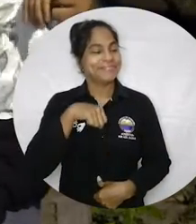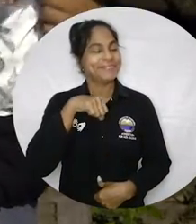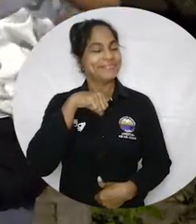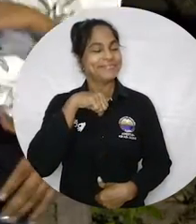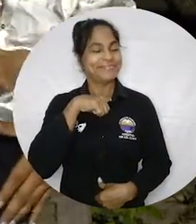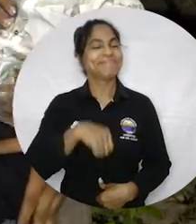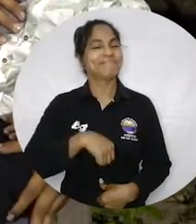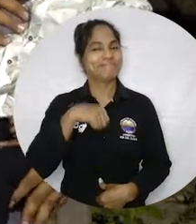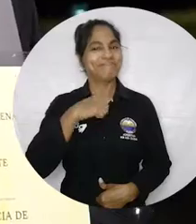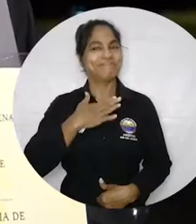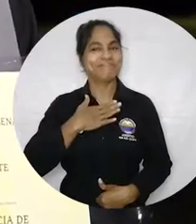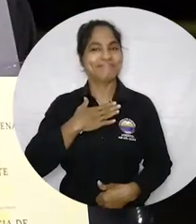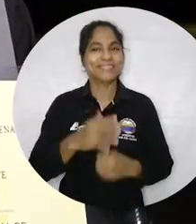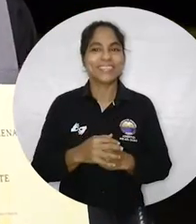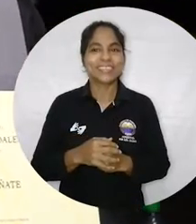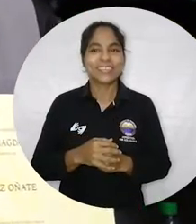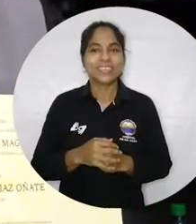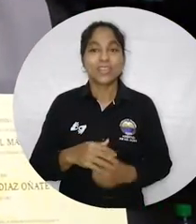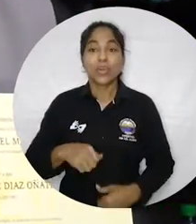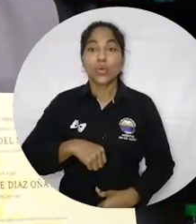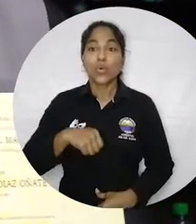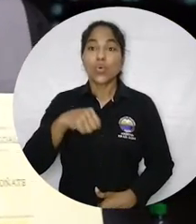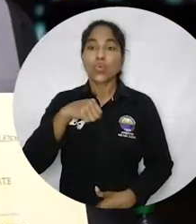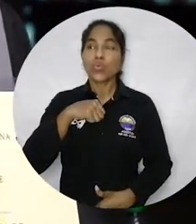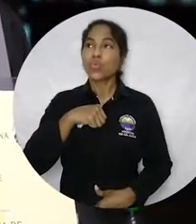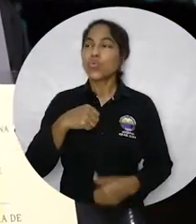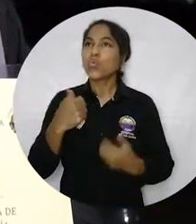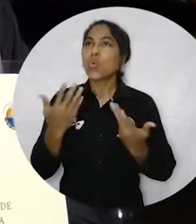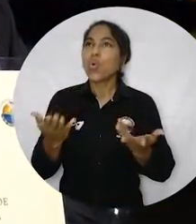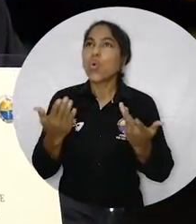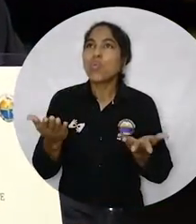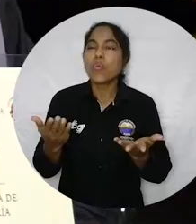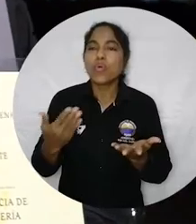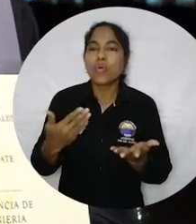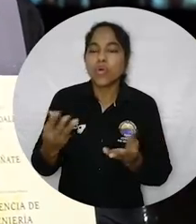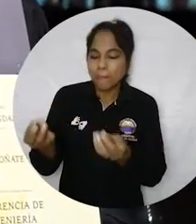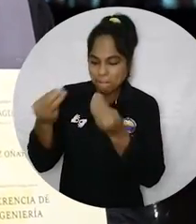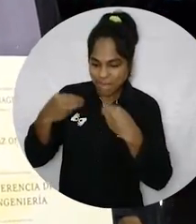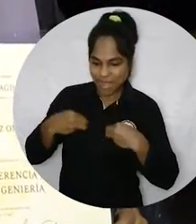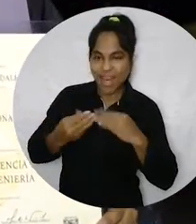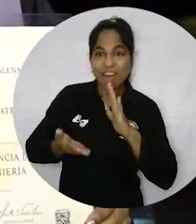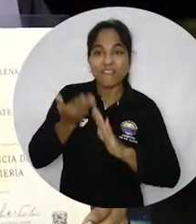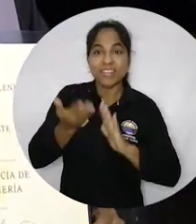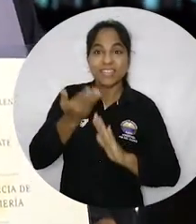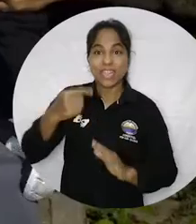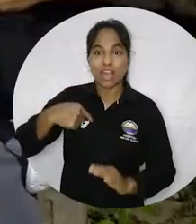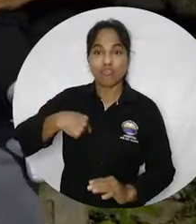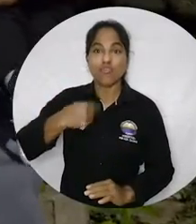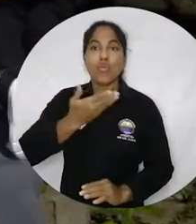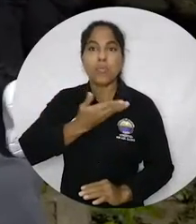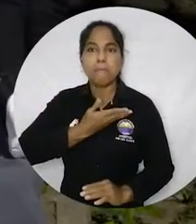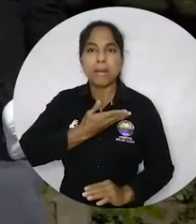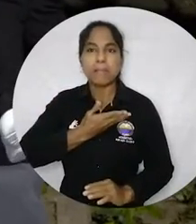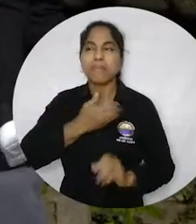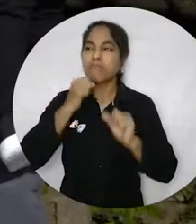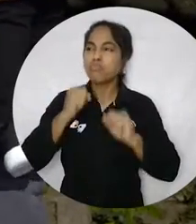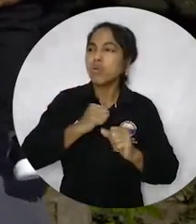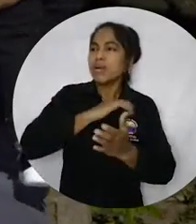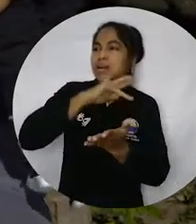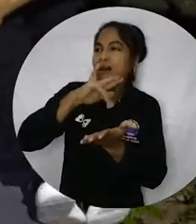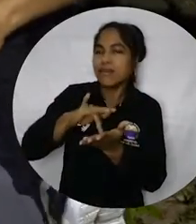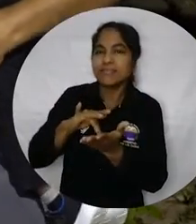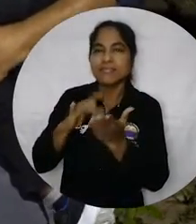ORGULLOSO POR SUPUESTO ES UN ORGULLO QUE TAMBIÉN NOS BRINDE COMO TODAS LAS FACILIDADES COMO TAL AQUELLAS MAMÁS QUE NOS